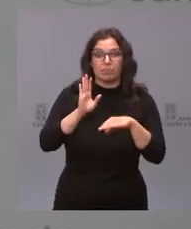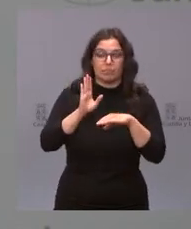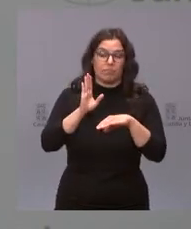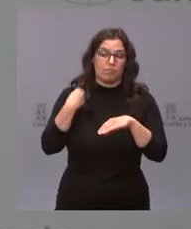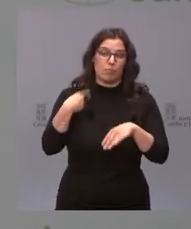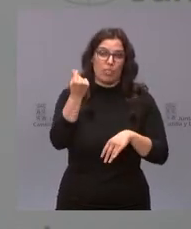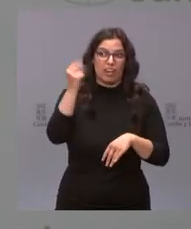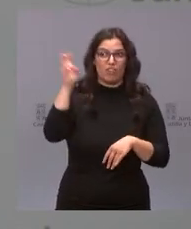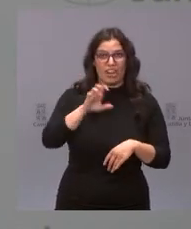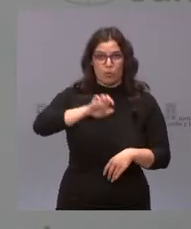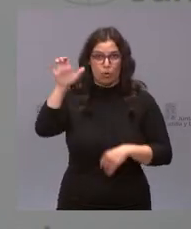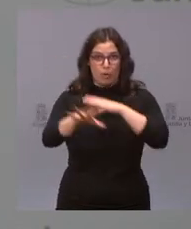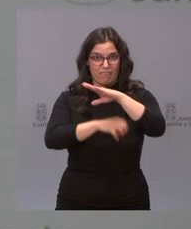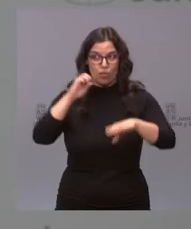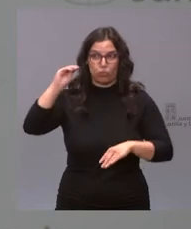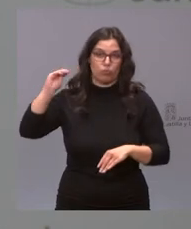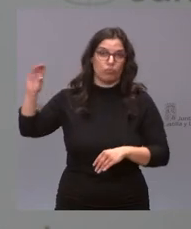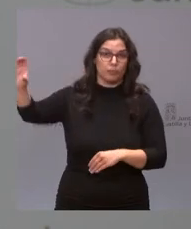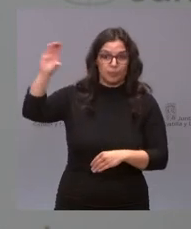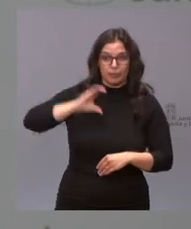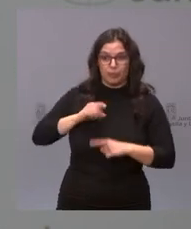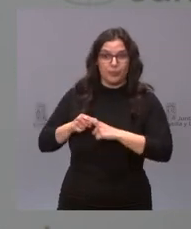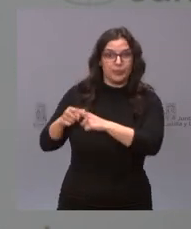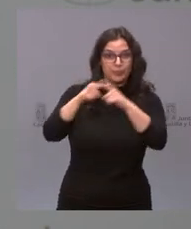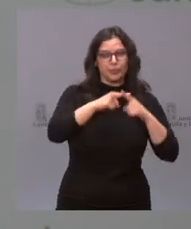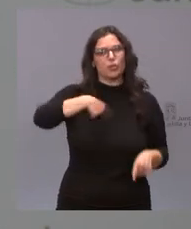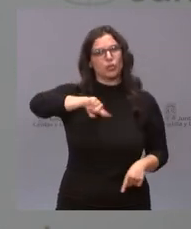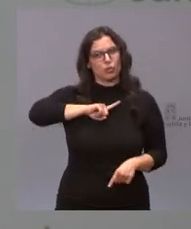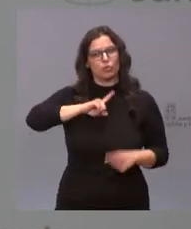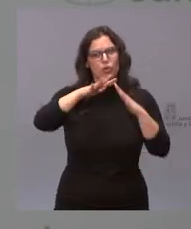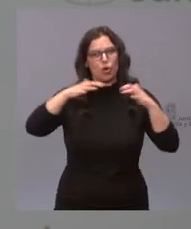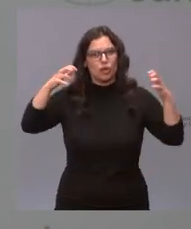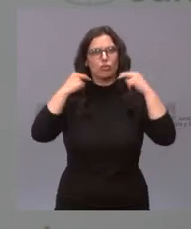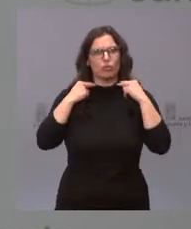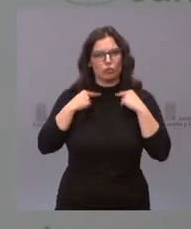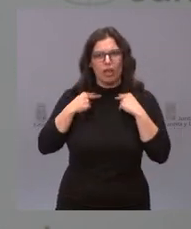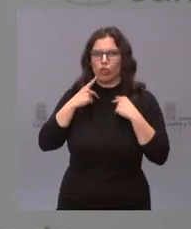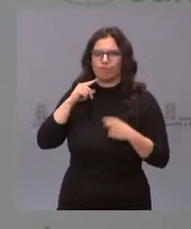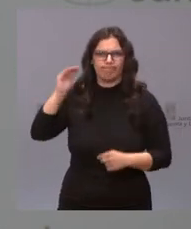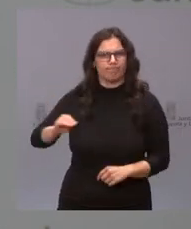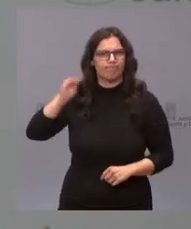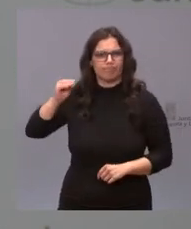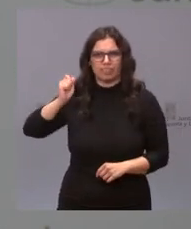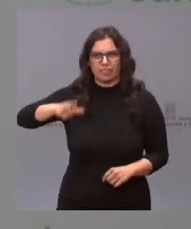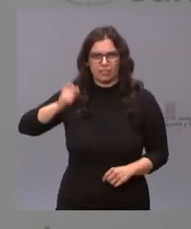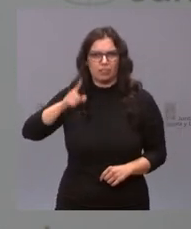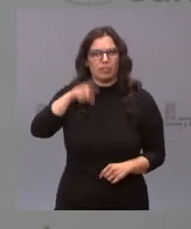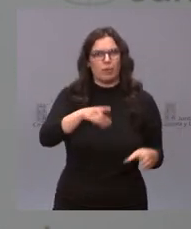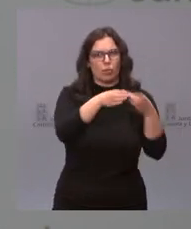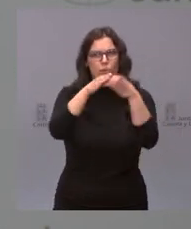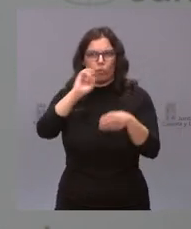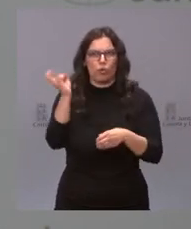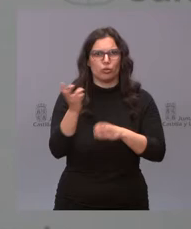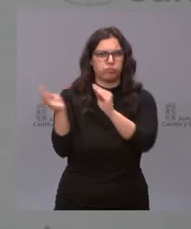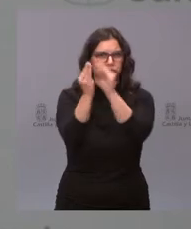Ya saben que nosotros hemos insistido mucho desde el Congreso de los Diputados y en eso hemos coincidido también diversas fuerzas políticas en que